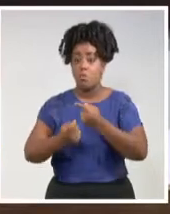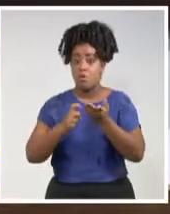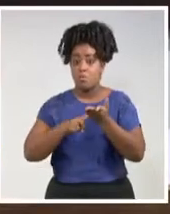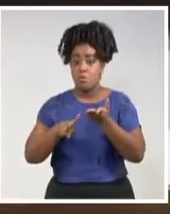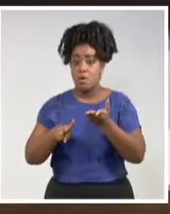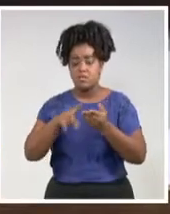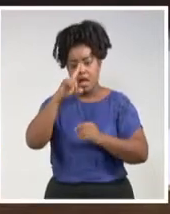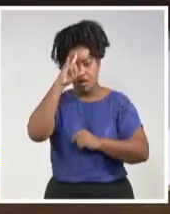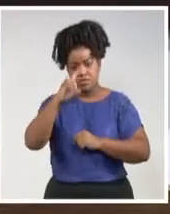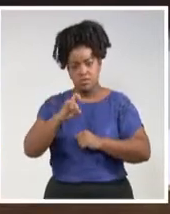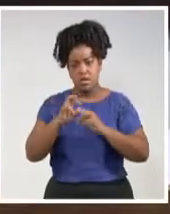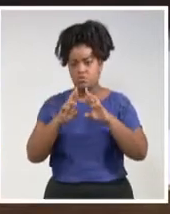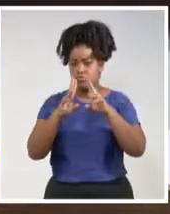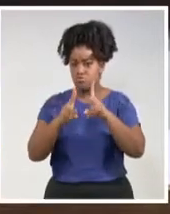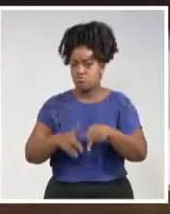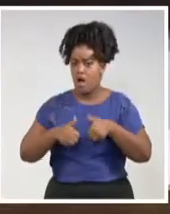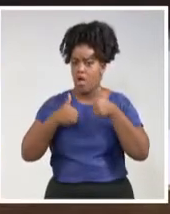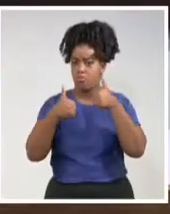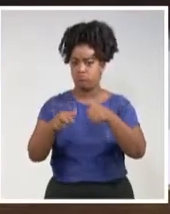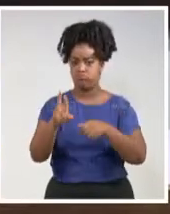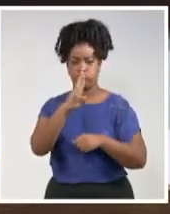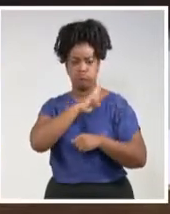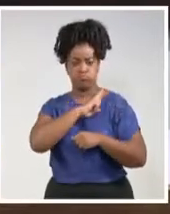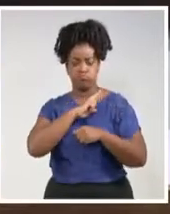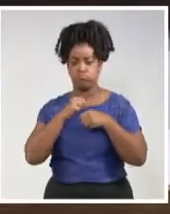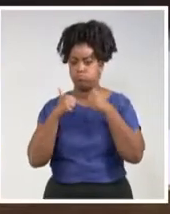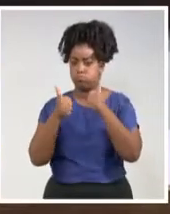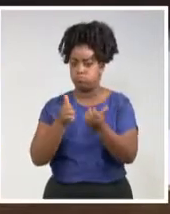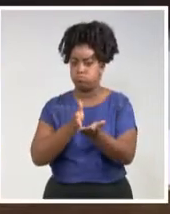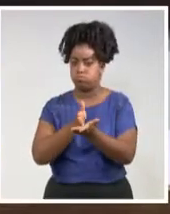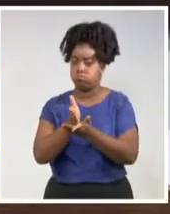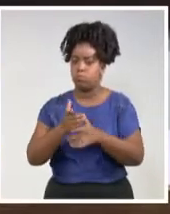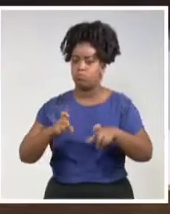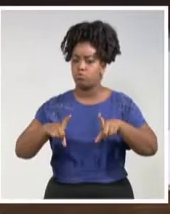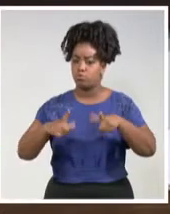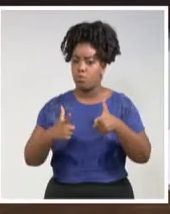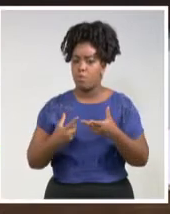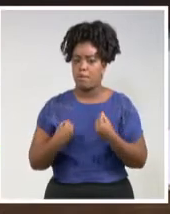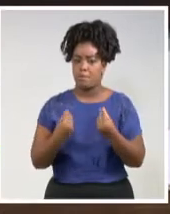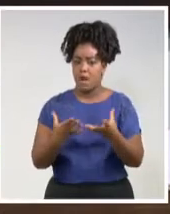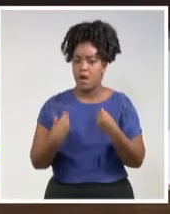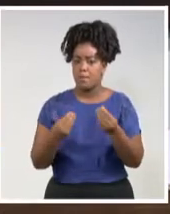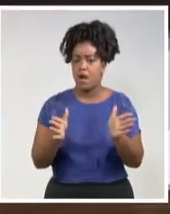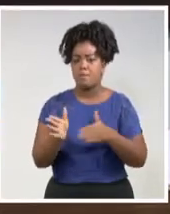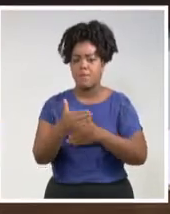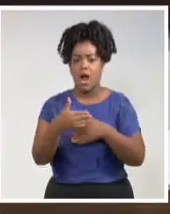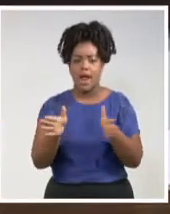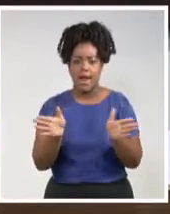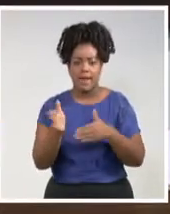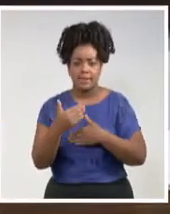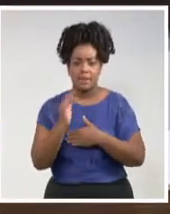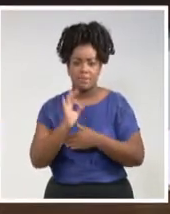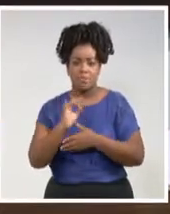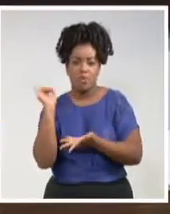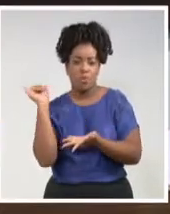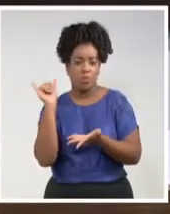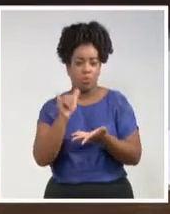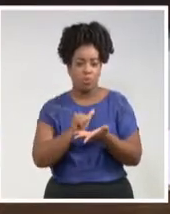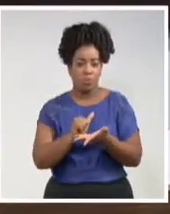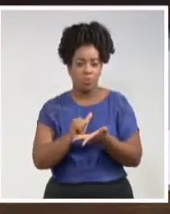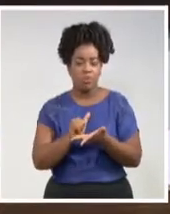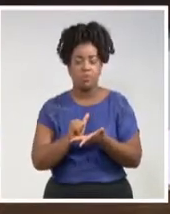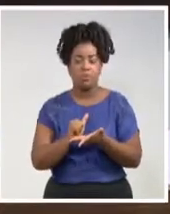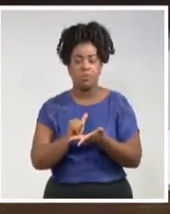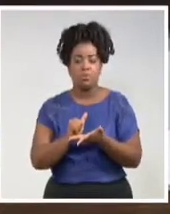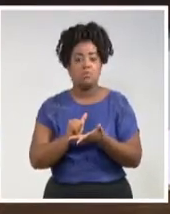tienen estructuras y tienen una responsabilidad directa en la distribución, otras, las transitarias, están distribuyendo